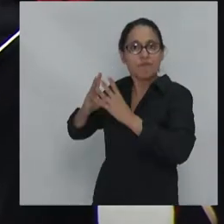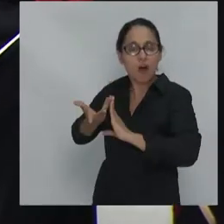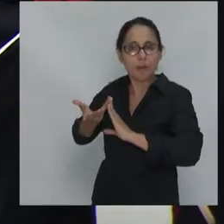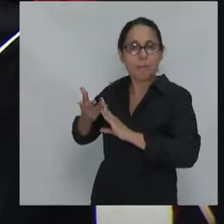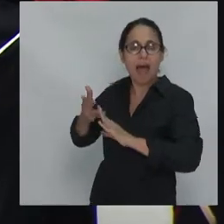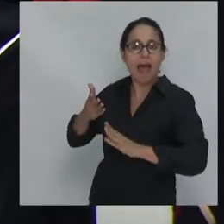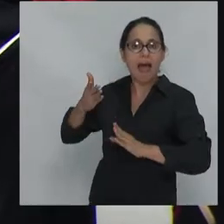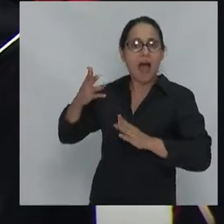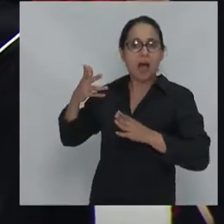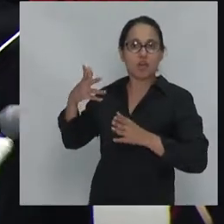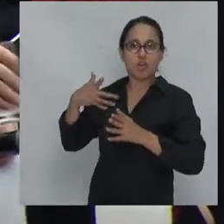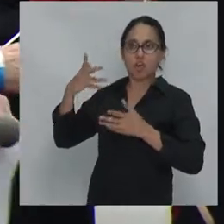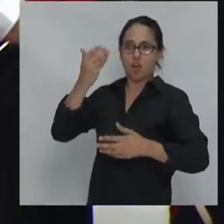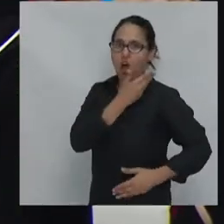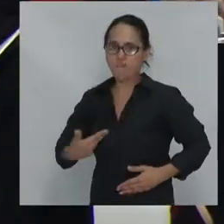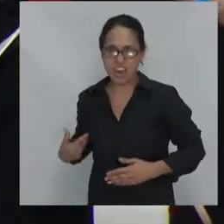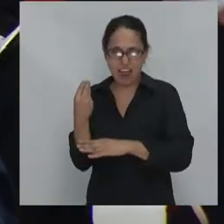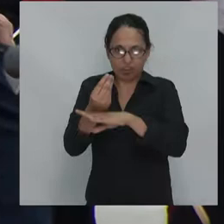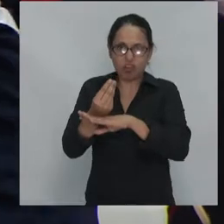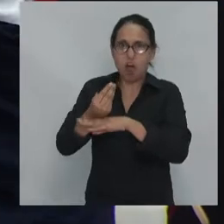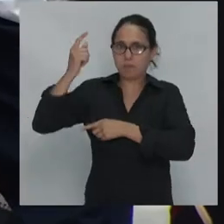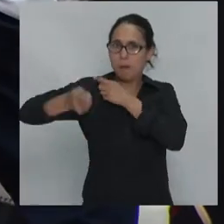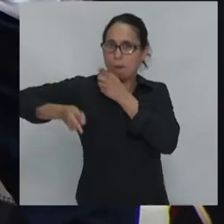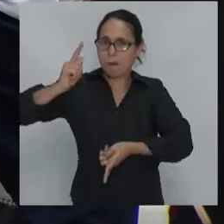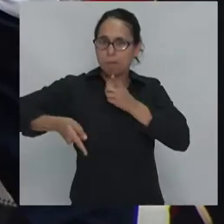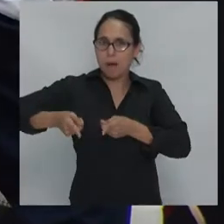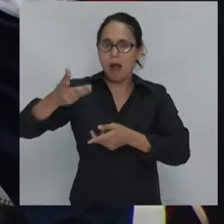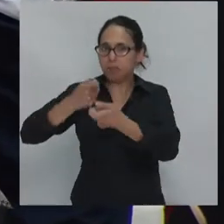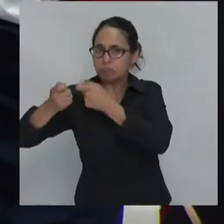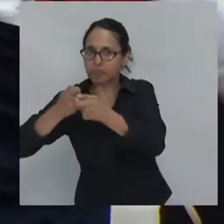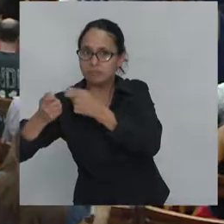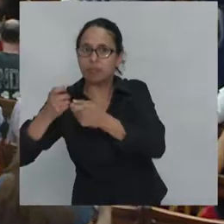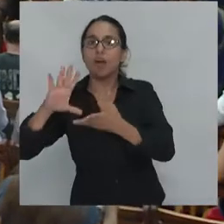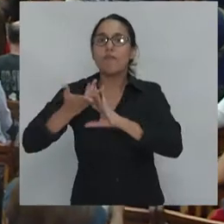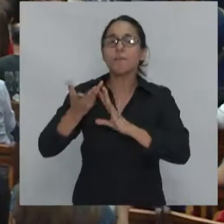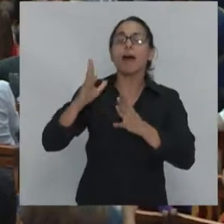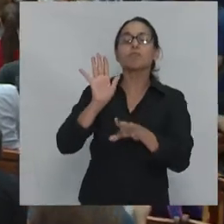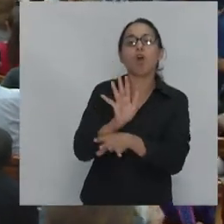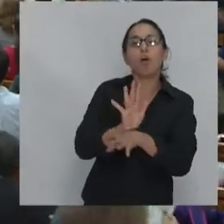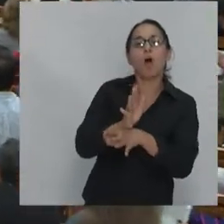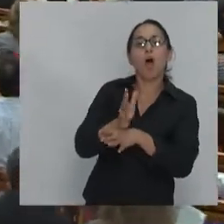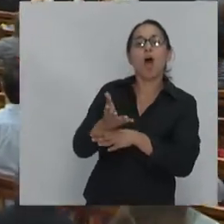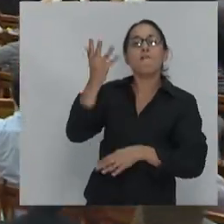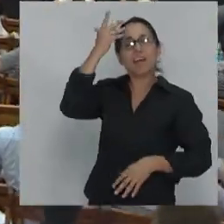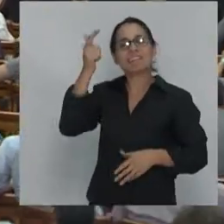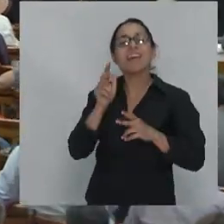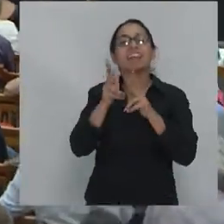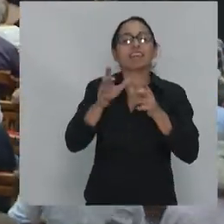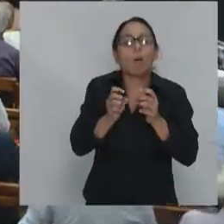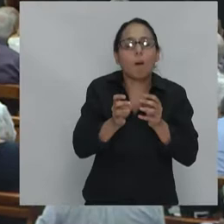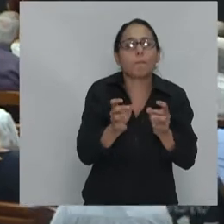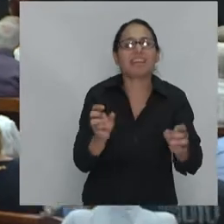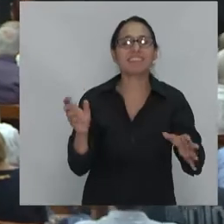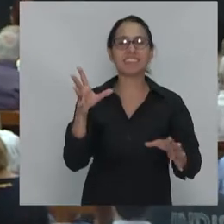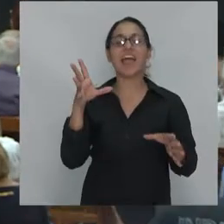peste brune, como se decía en francés, del marrón, la peste marrón, aparece como una cosa inevitable,